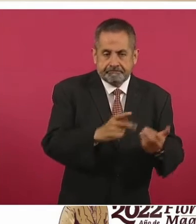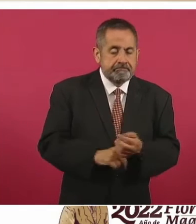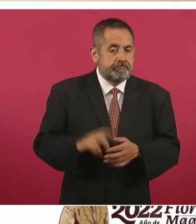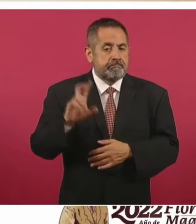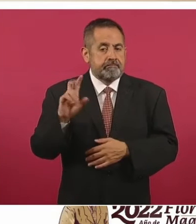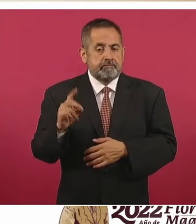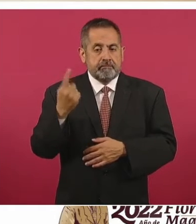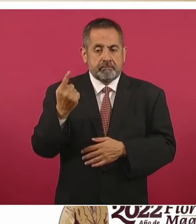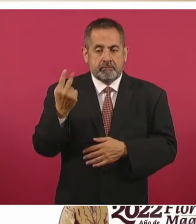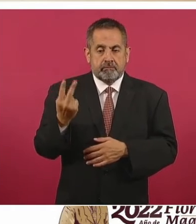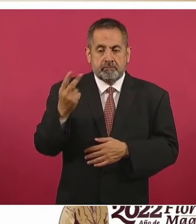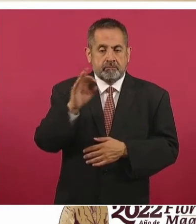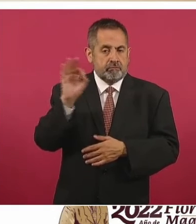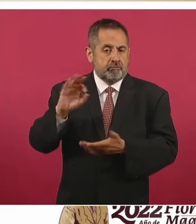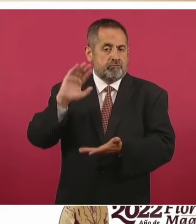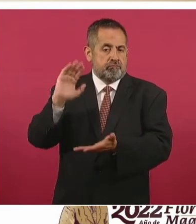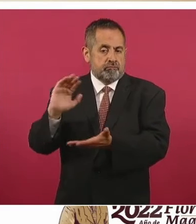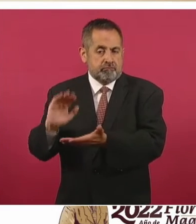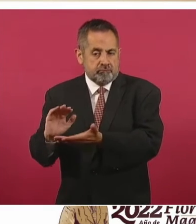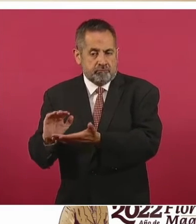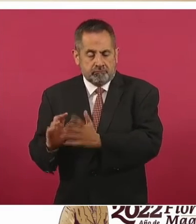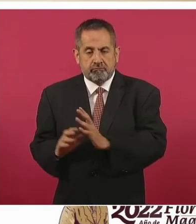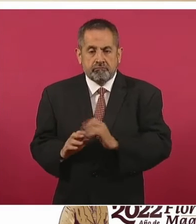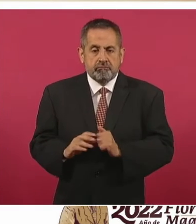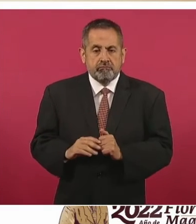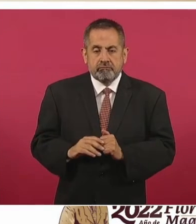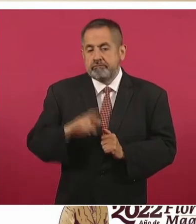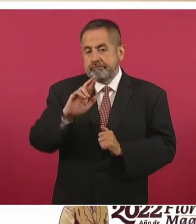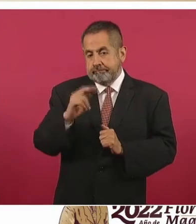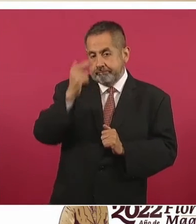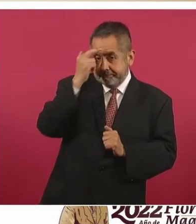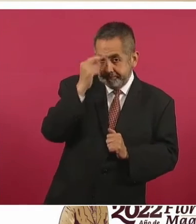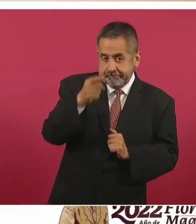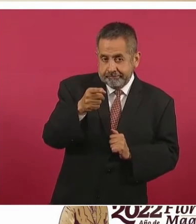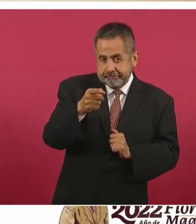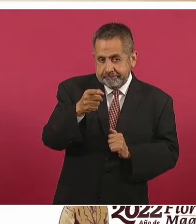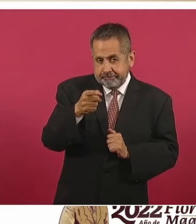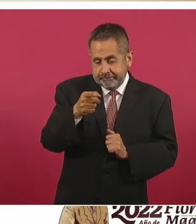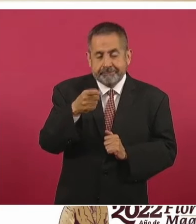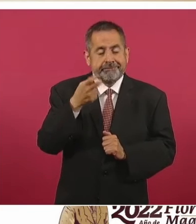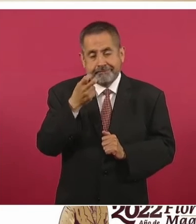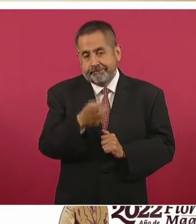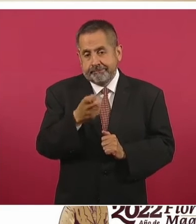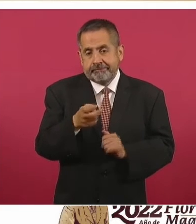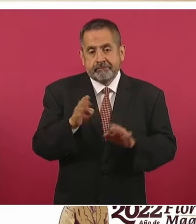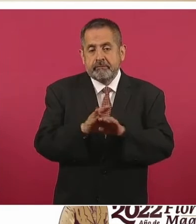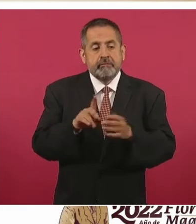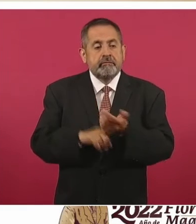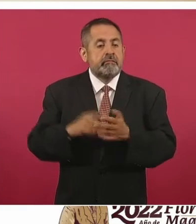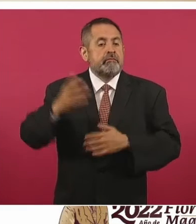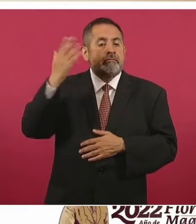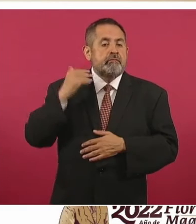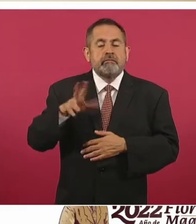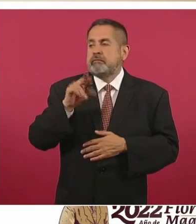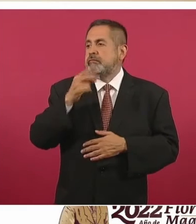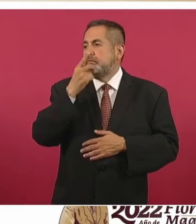punto dos por ciento respecto a su máximo histórico. Hay que recordar que este delito no se tipificaba,